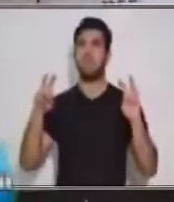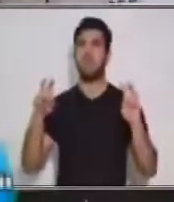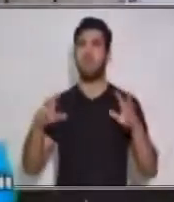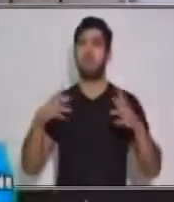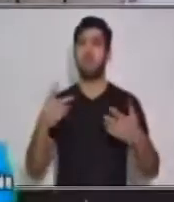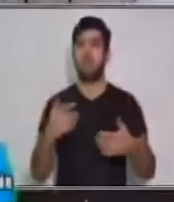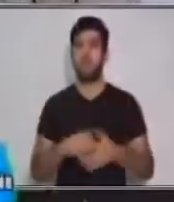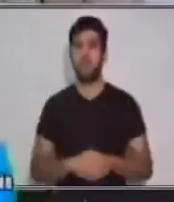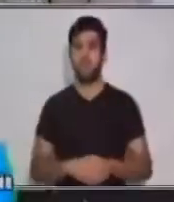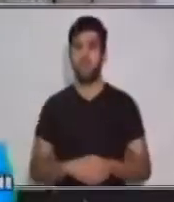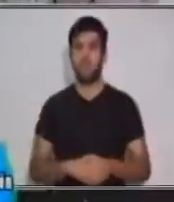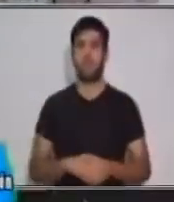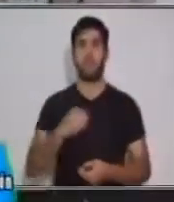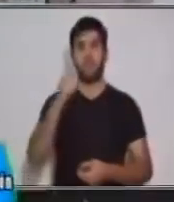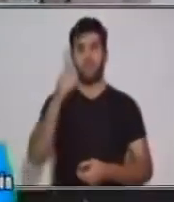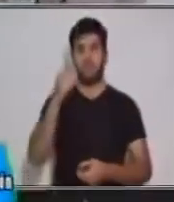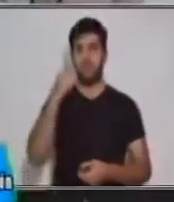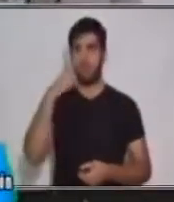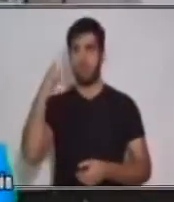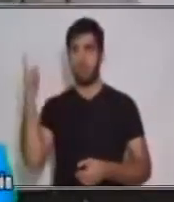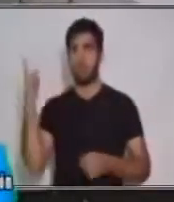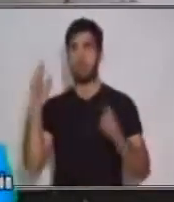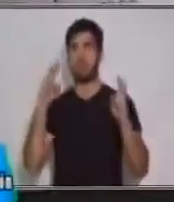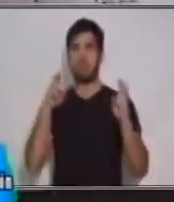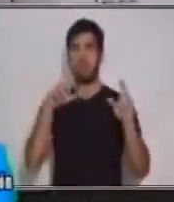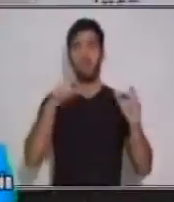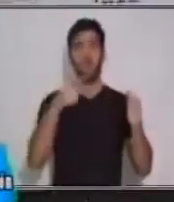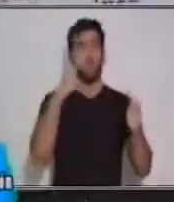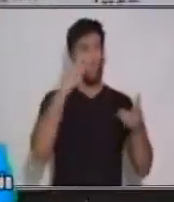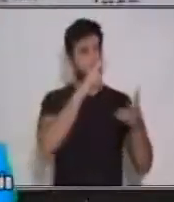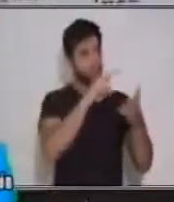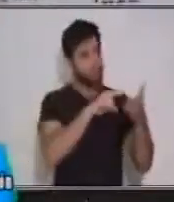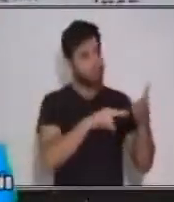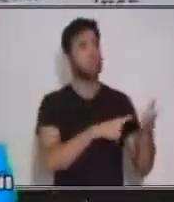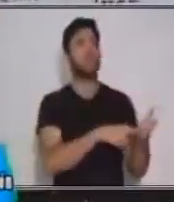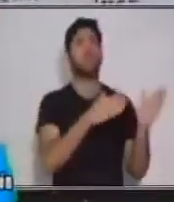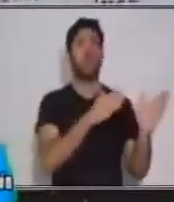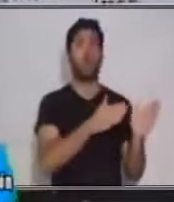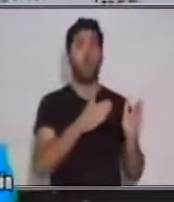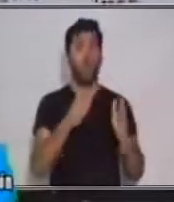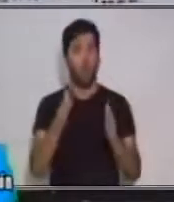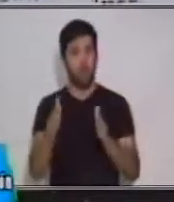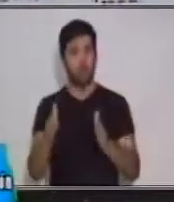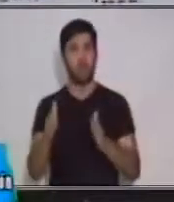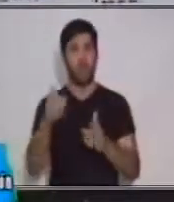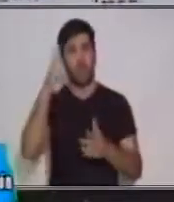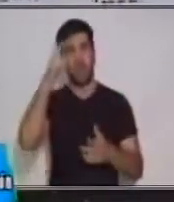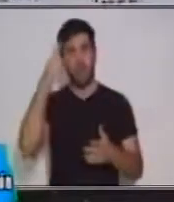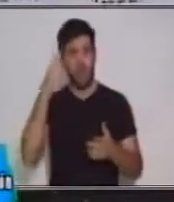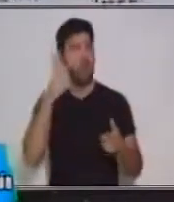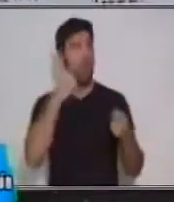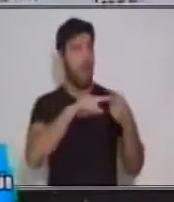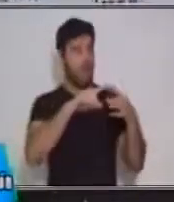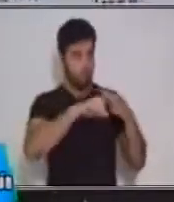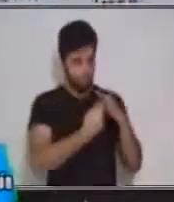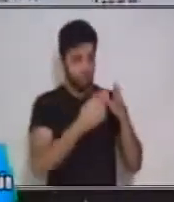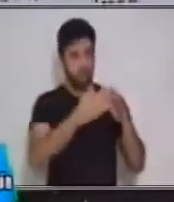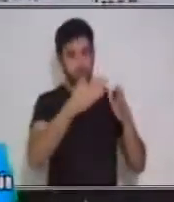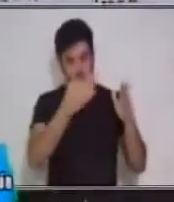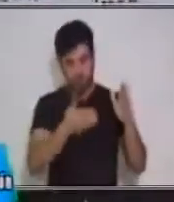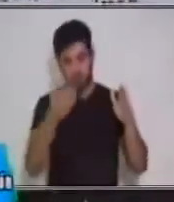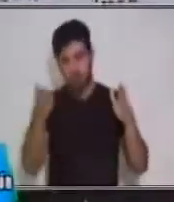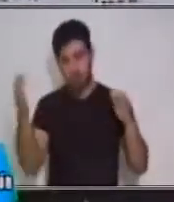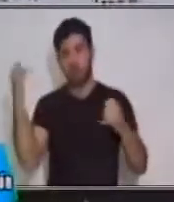Organización Lógica del texto Introducción, Desarrollo y Conclusión del área de